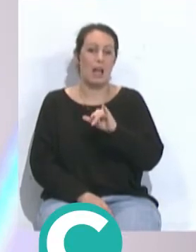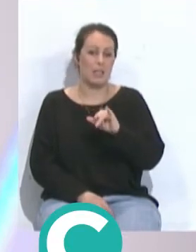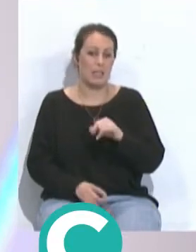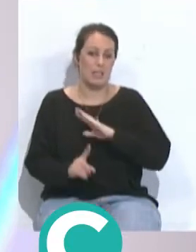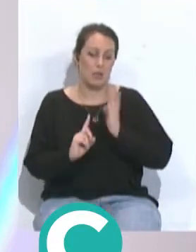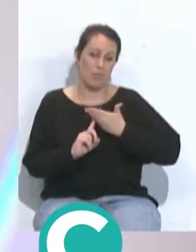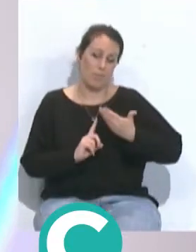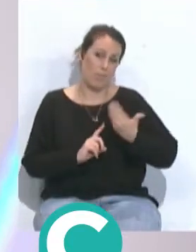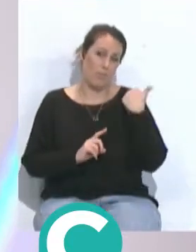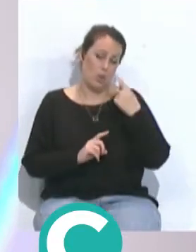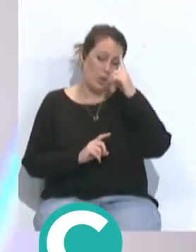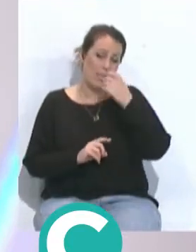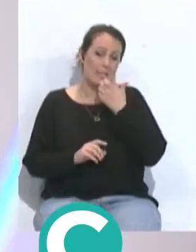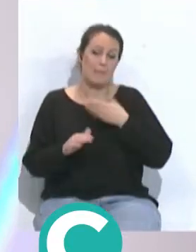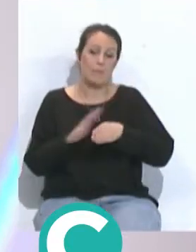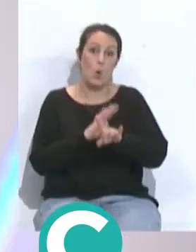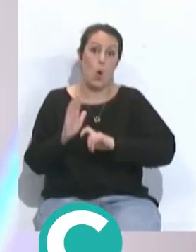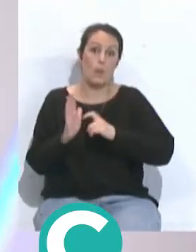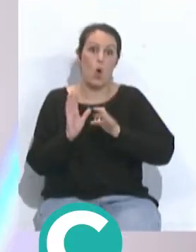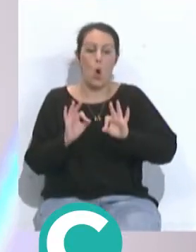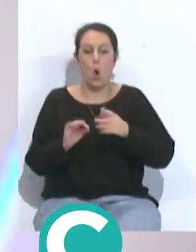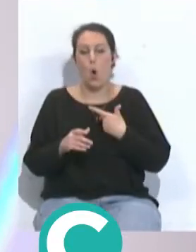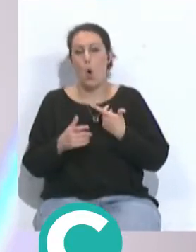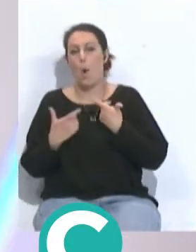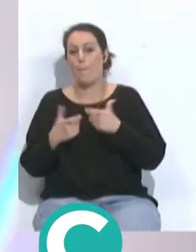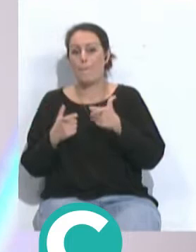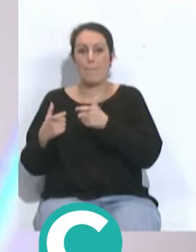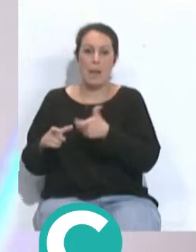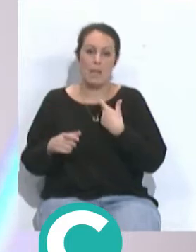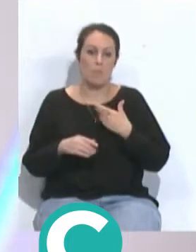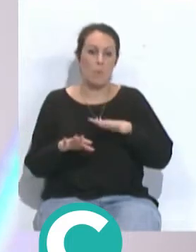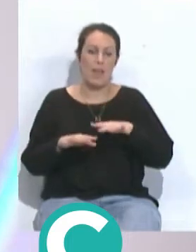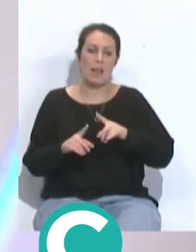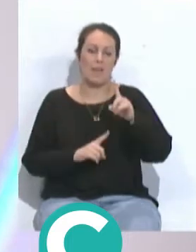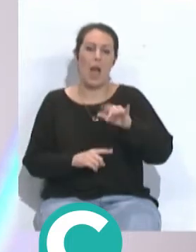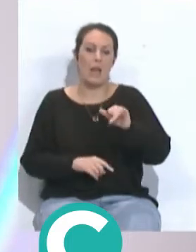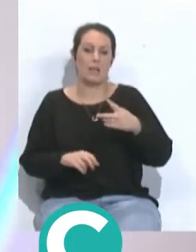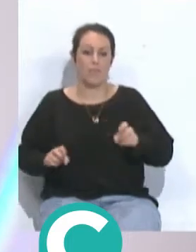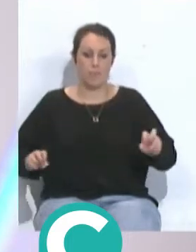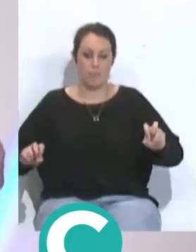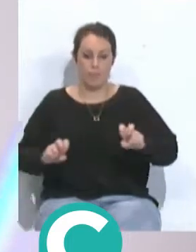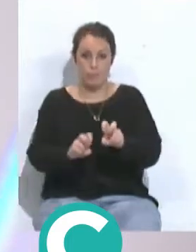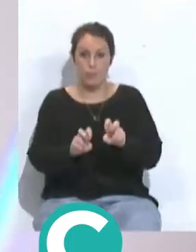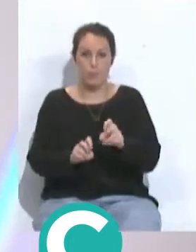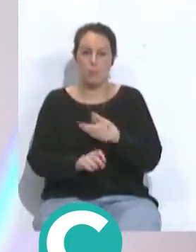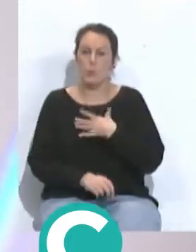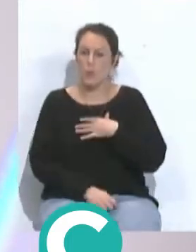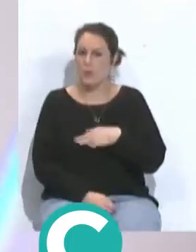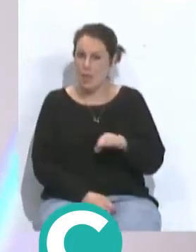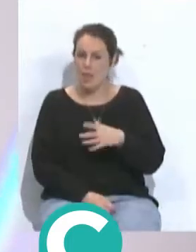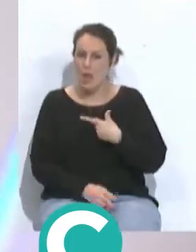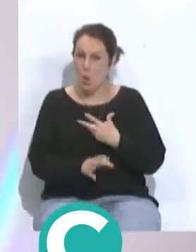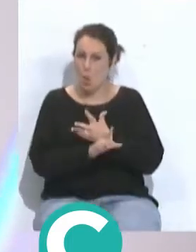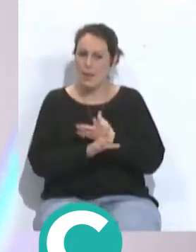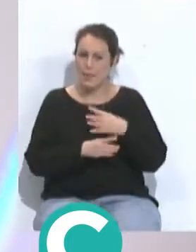y sobre todo yo creo que esa movilidad que tienen arriba también viene motivada por el tema de que tienen dos laterales que suben tanto que te dan la posibilidad de que